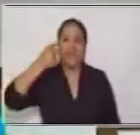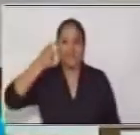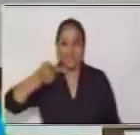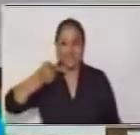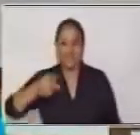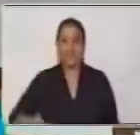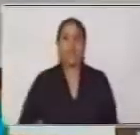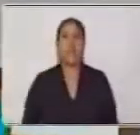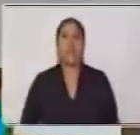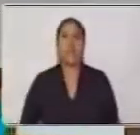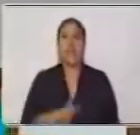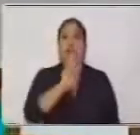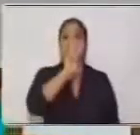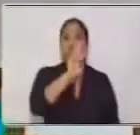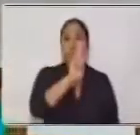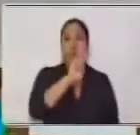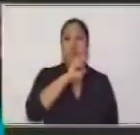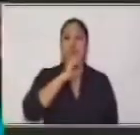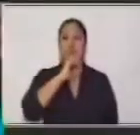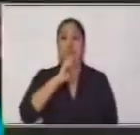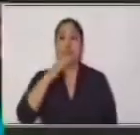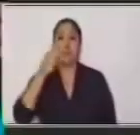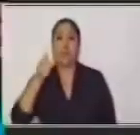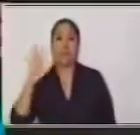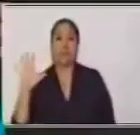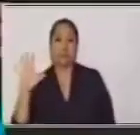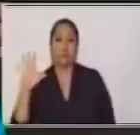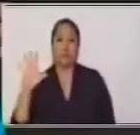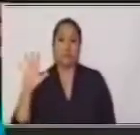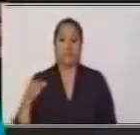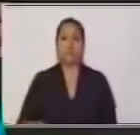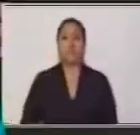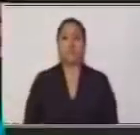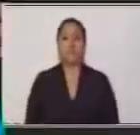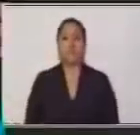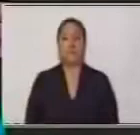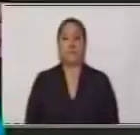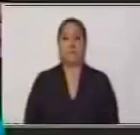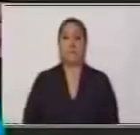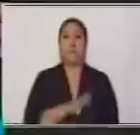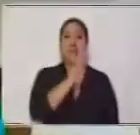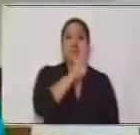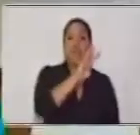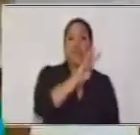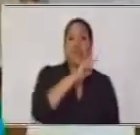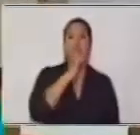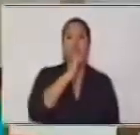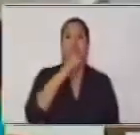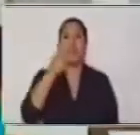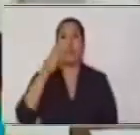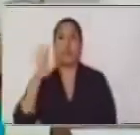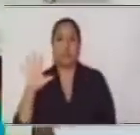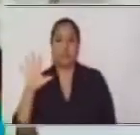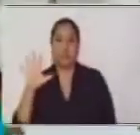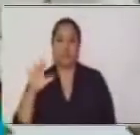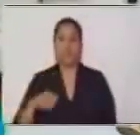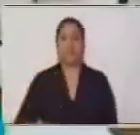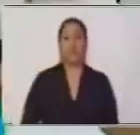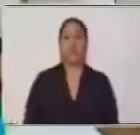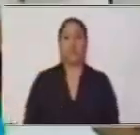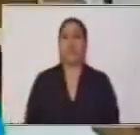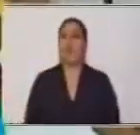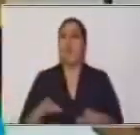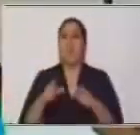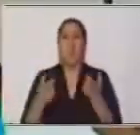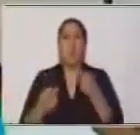lee entonces, tres es A cinco. Tres es A cinco. Muy bien. ¿Cómo dijimos que se